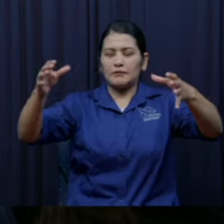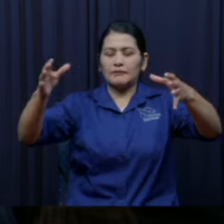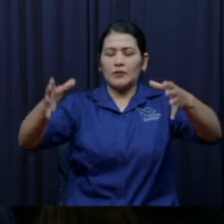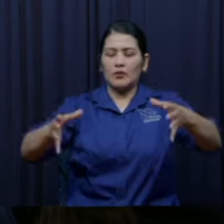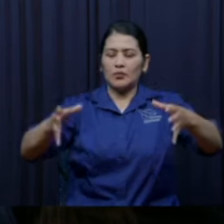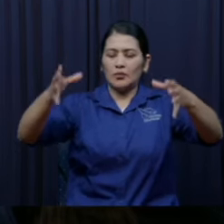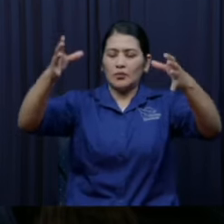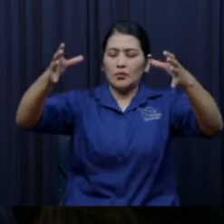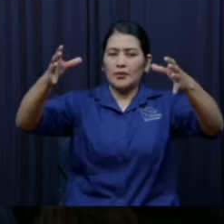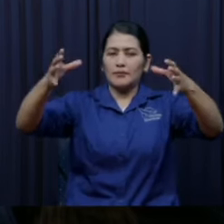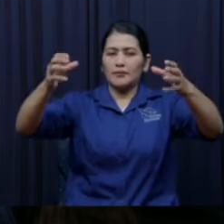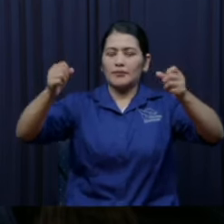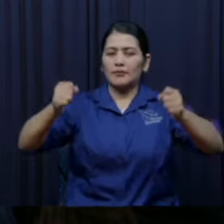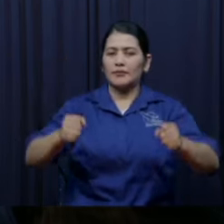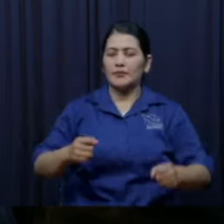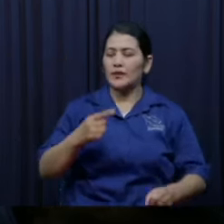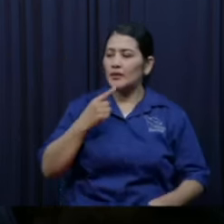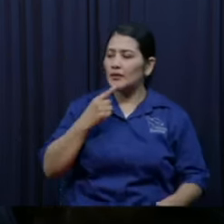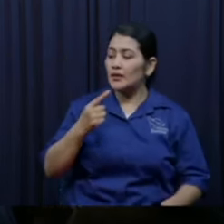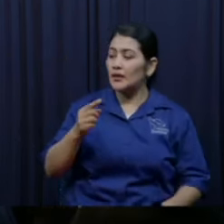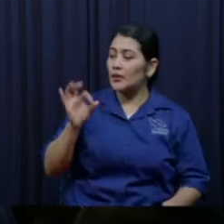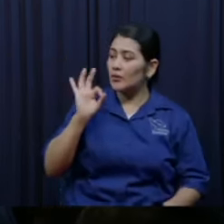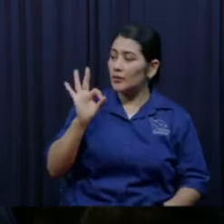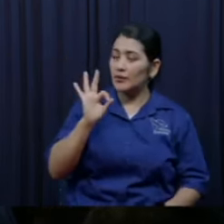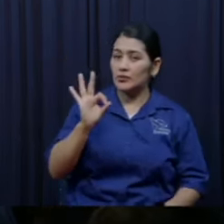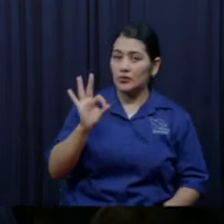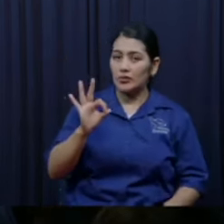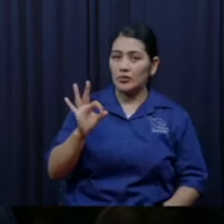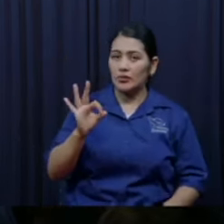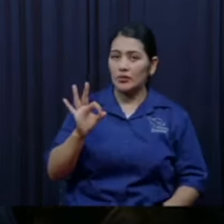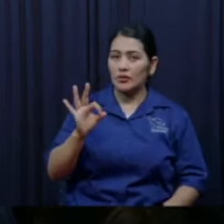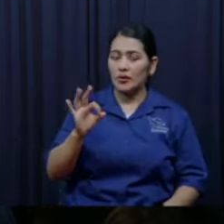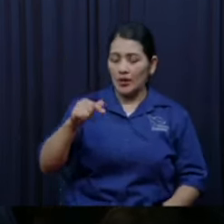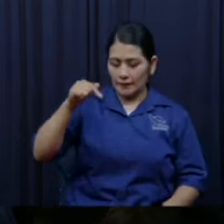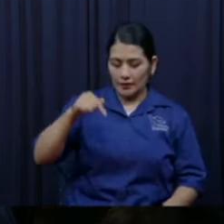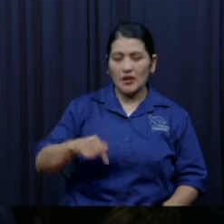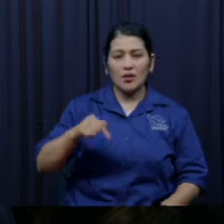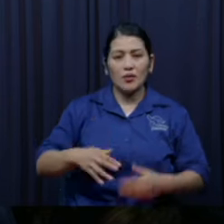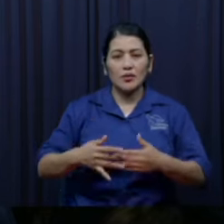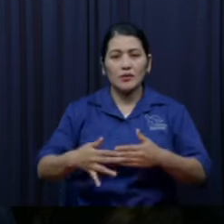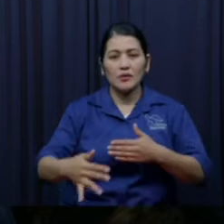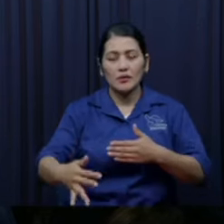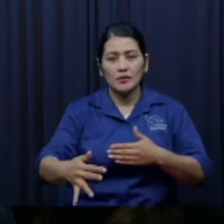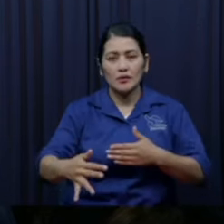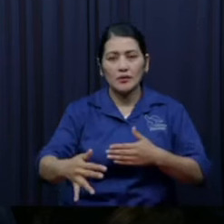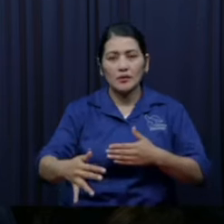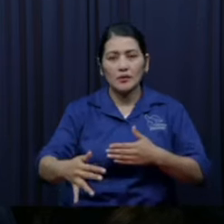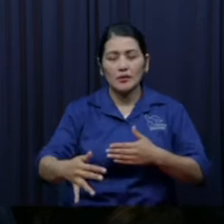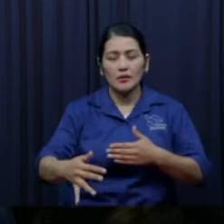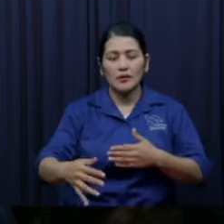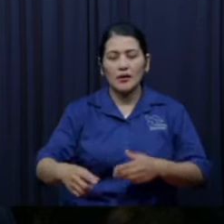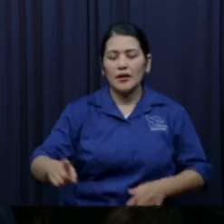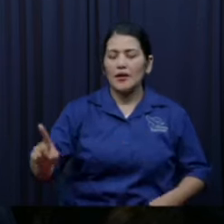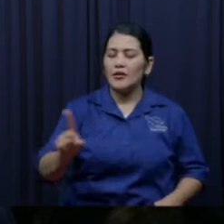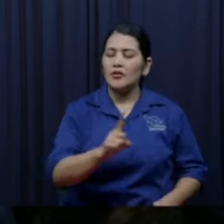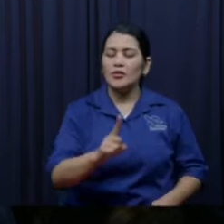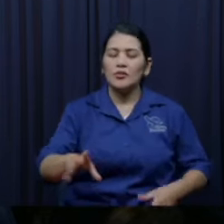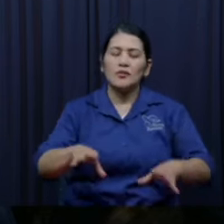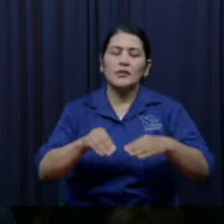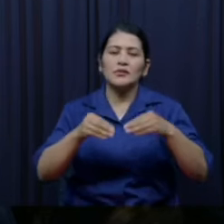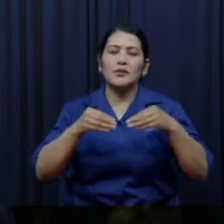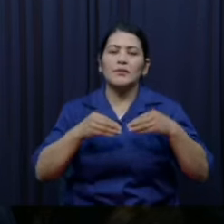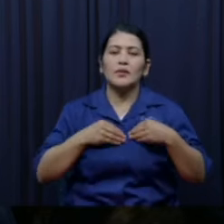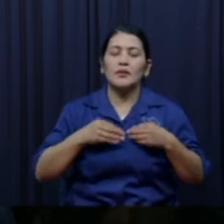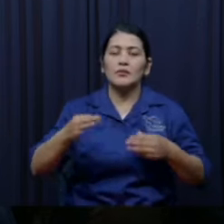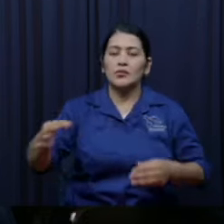entonces dijo de ahora en adelante en esta iglesia ya no se recogen ni se reciben monedas